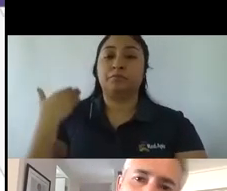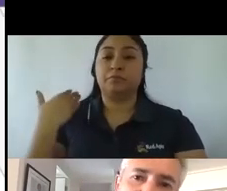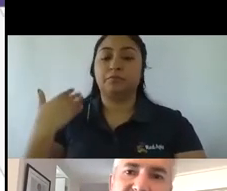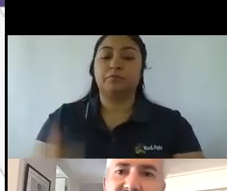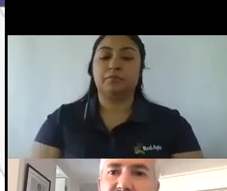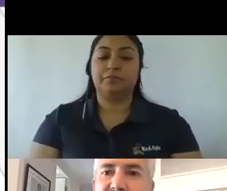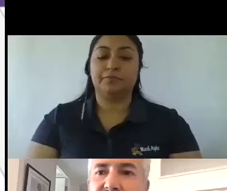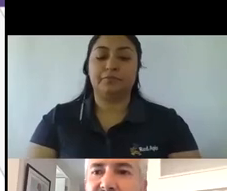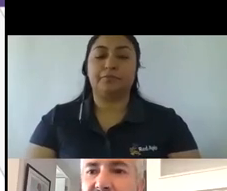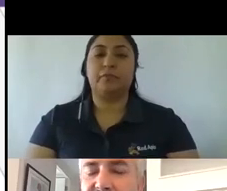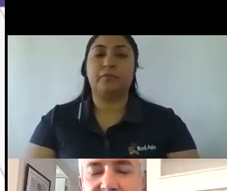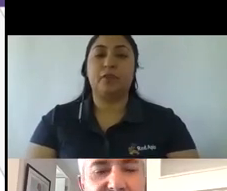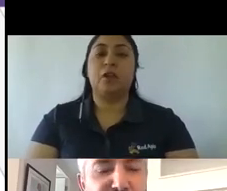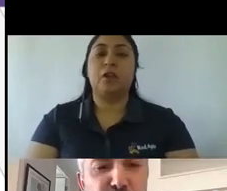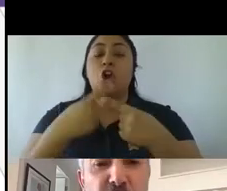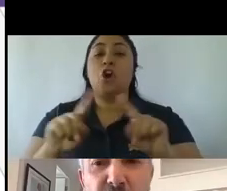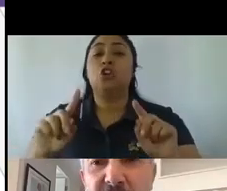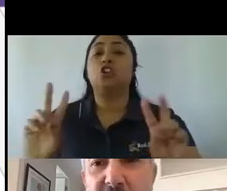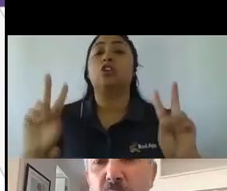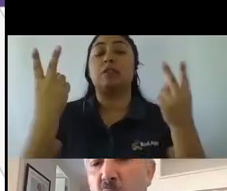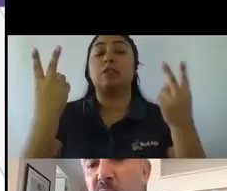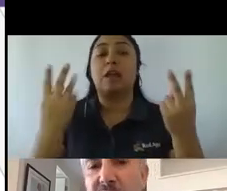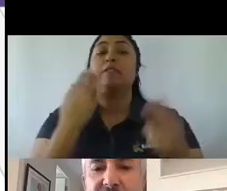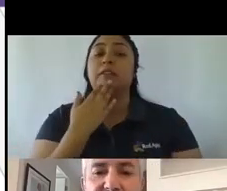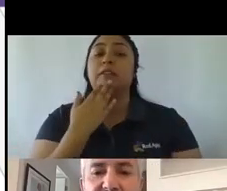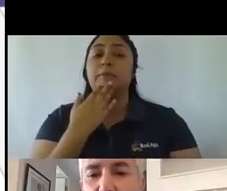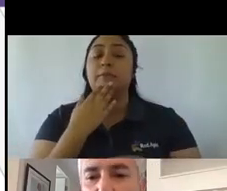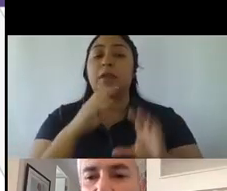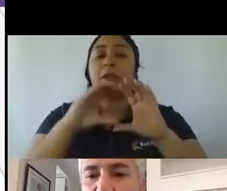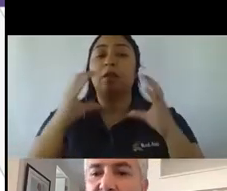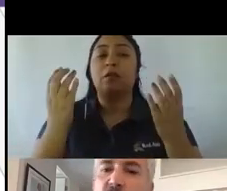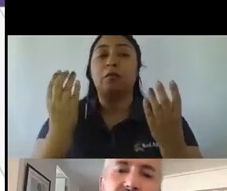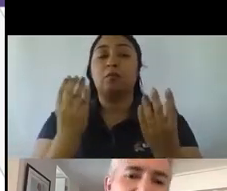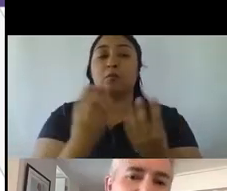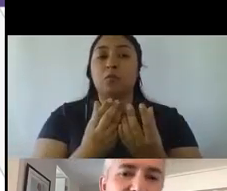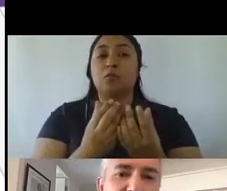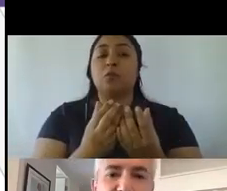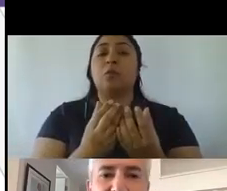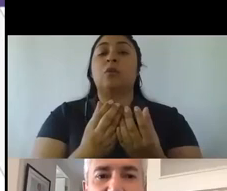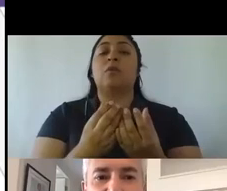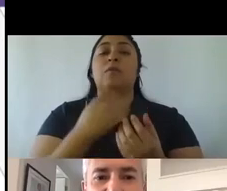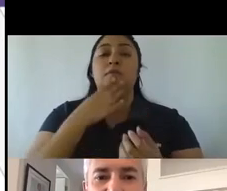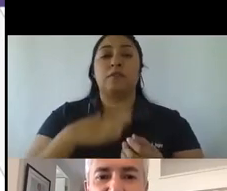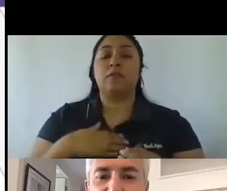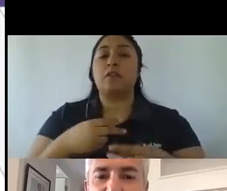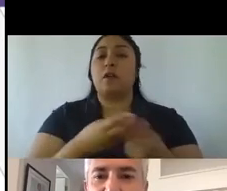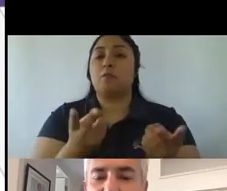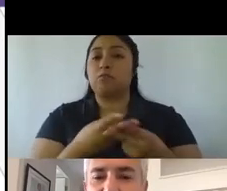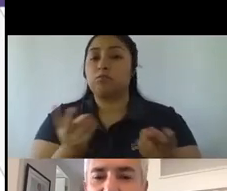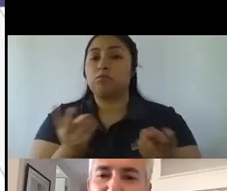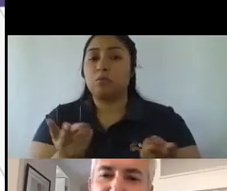Otros que se salvan también es el mundo, digamos, del auto-home, de la vía pública, digamos, y que obviamente este año